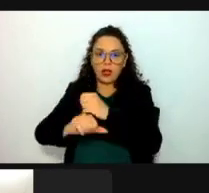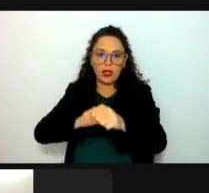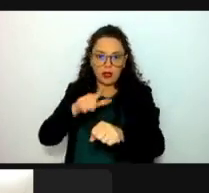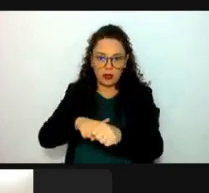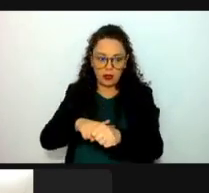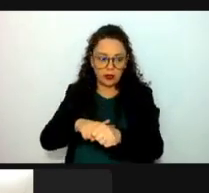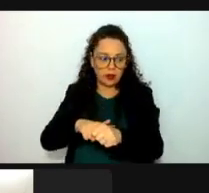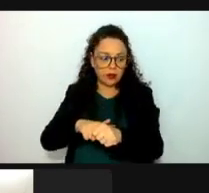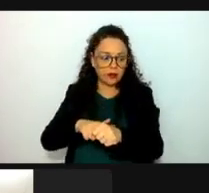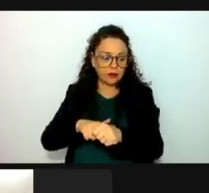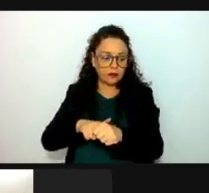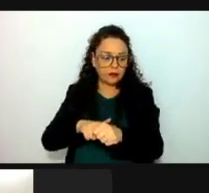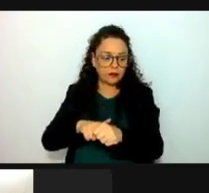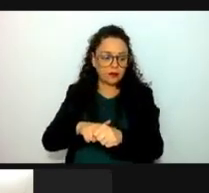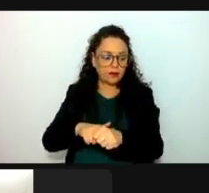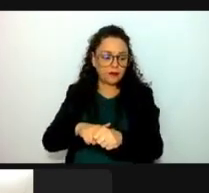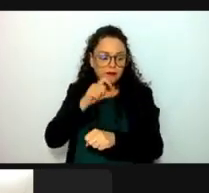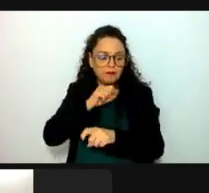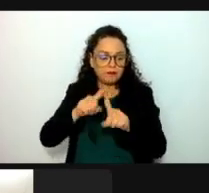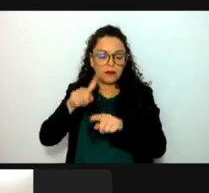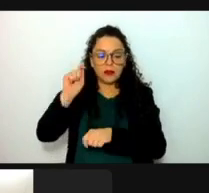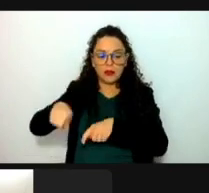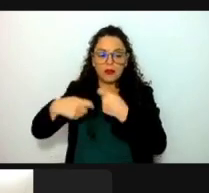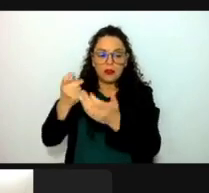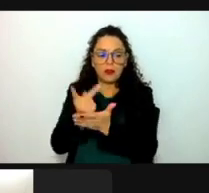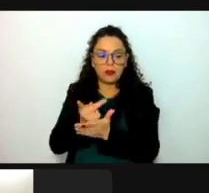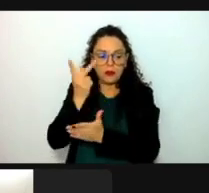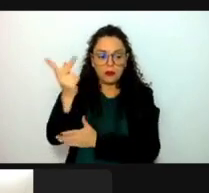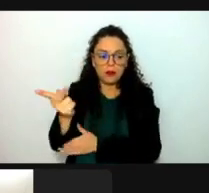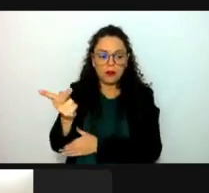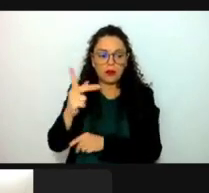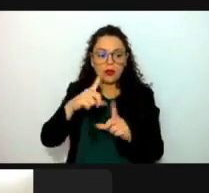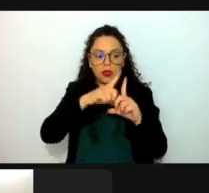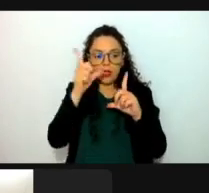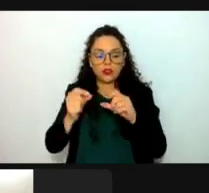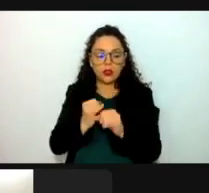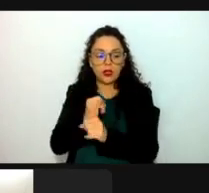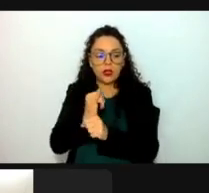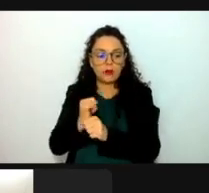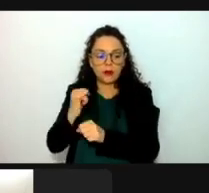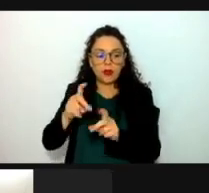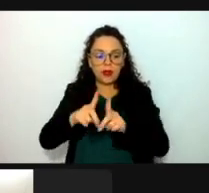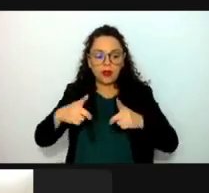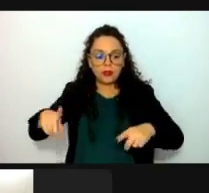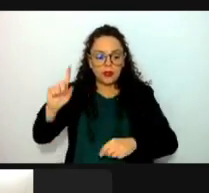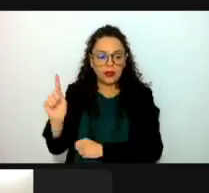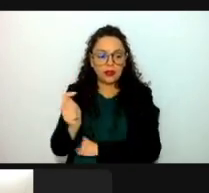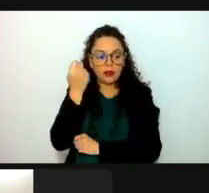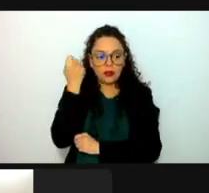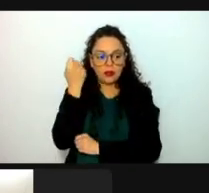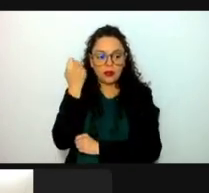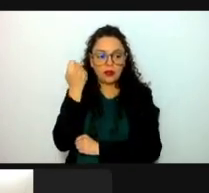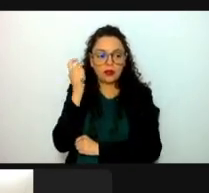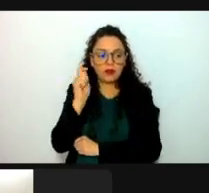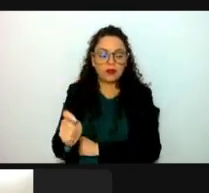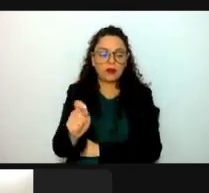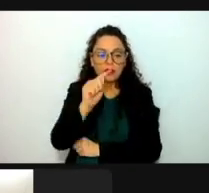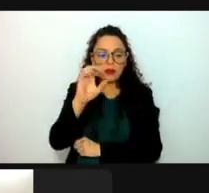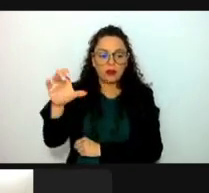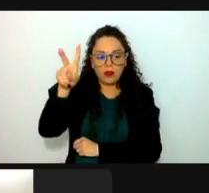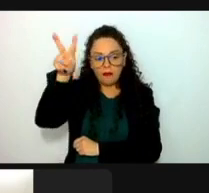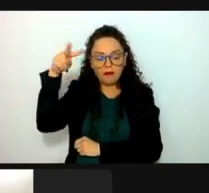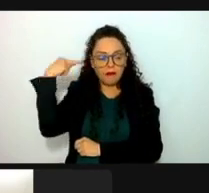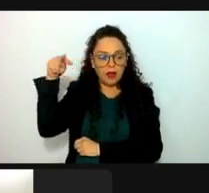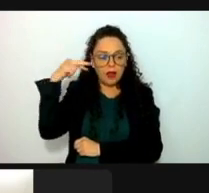destaca haber sido galardonado con el Premio Nacional de Investigación y Desarrollo Tecnológico de Excelencia del Tecnológico de Veracruz, Luis